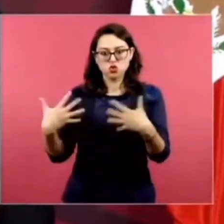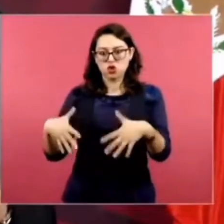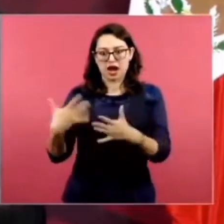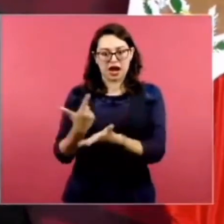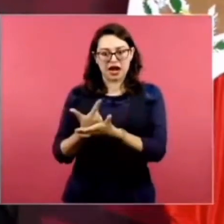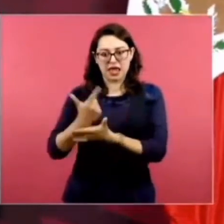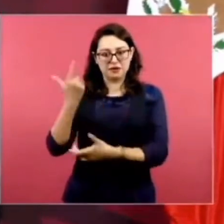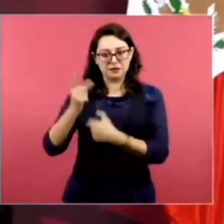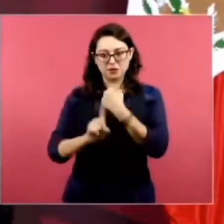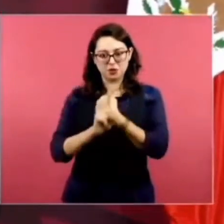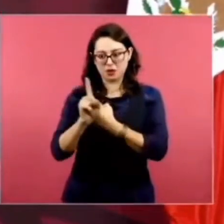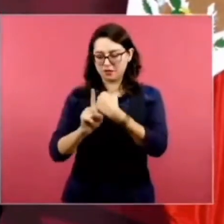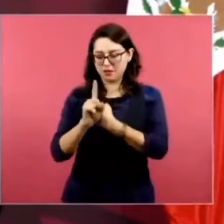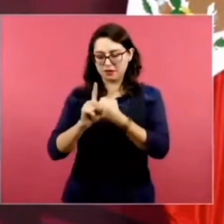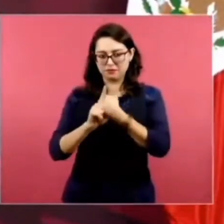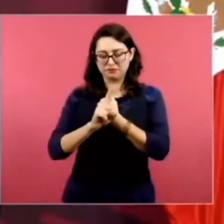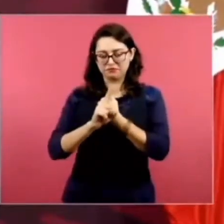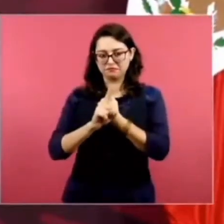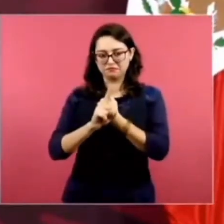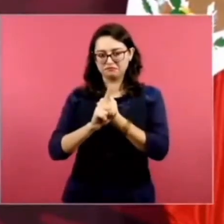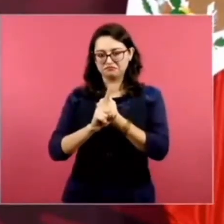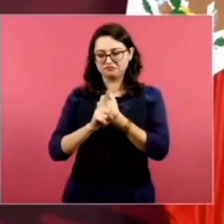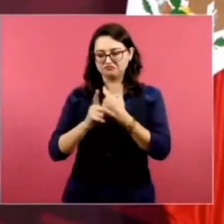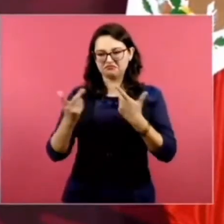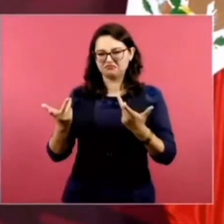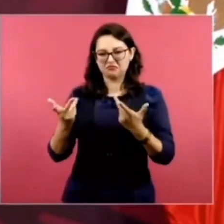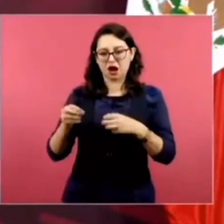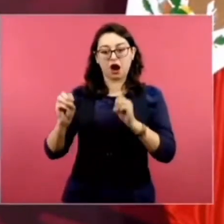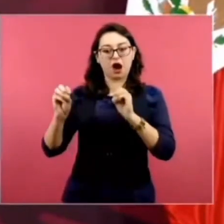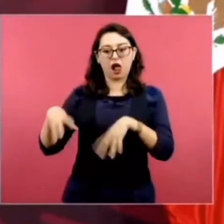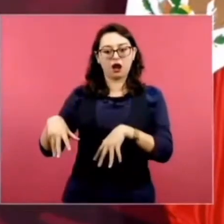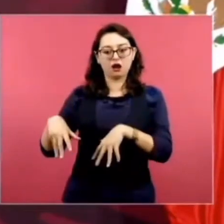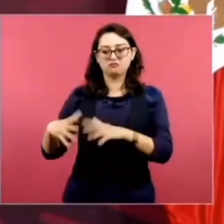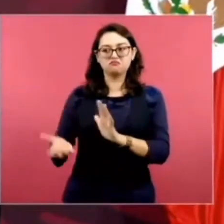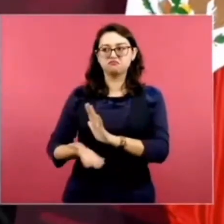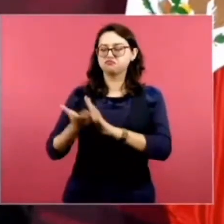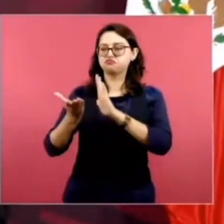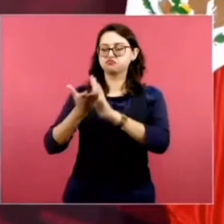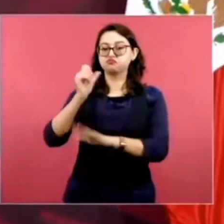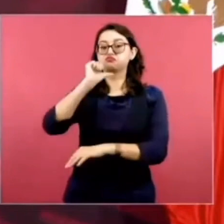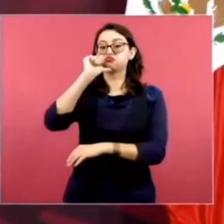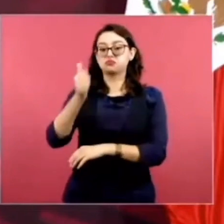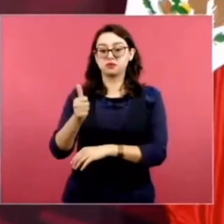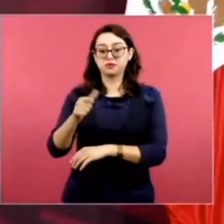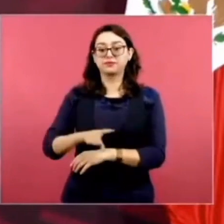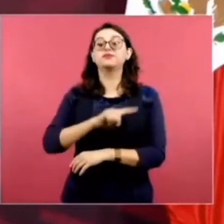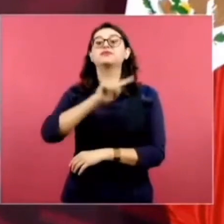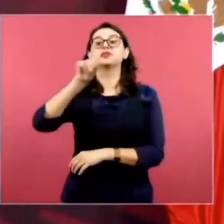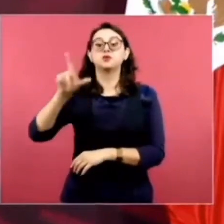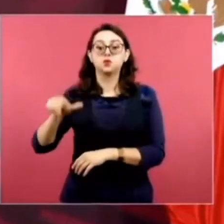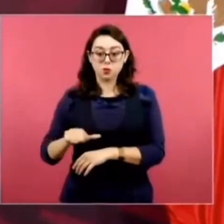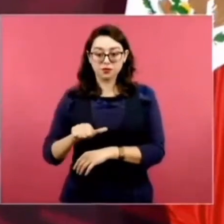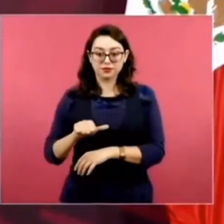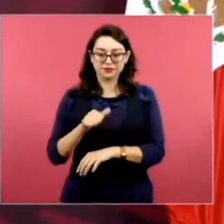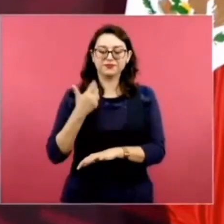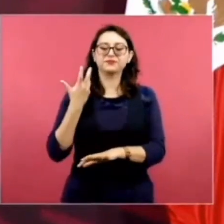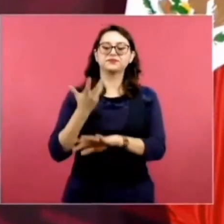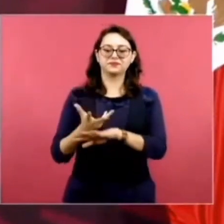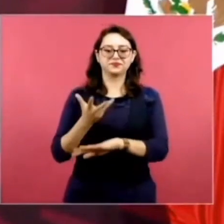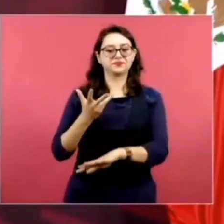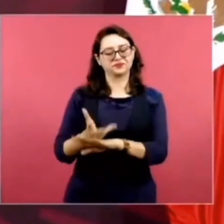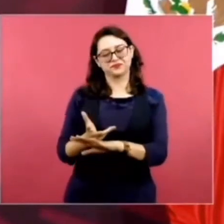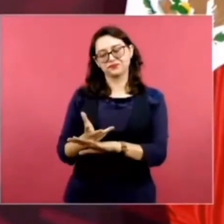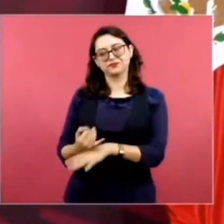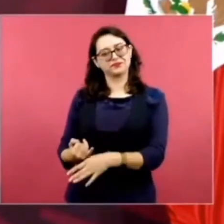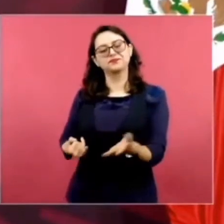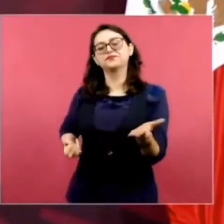los estadounidenses ya tomaron el